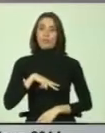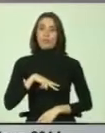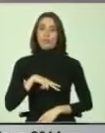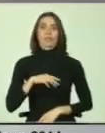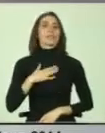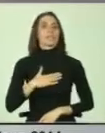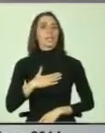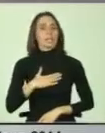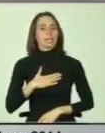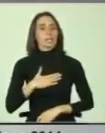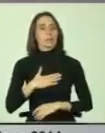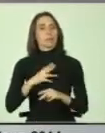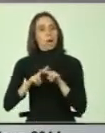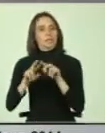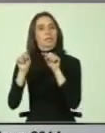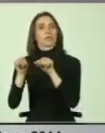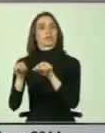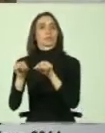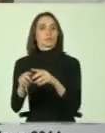queremos tomar con respecto a esto.